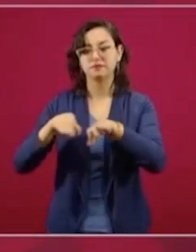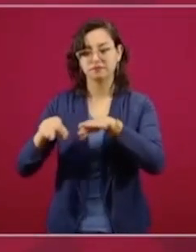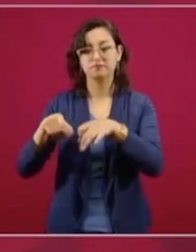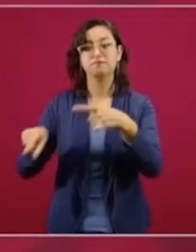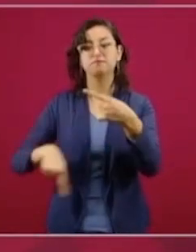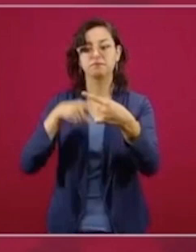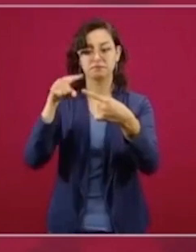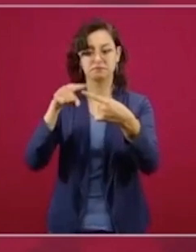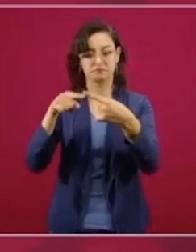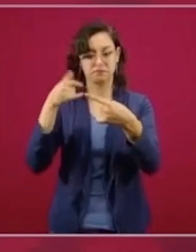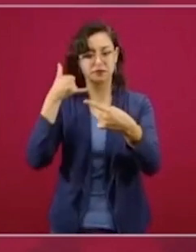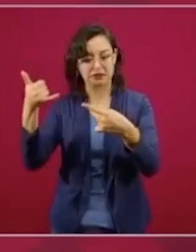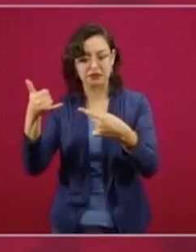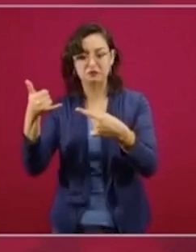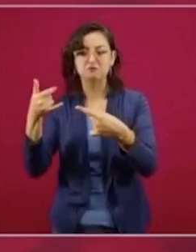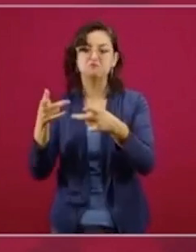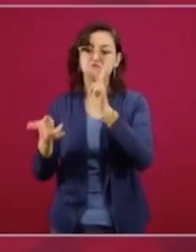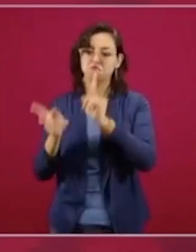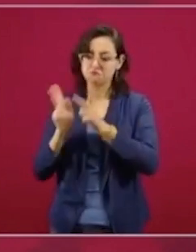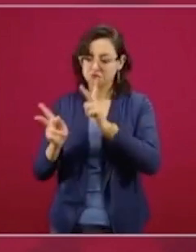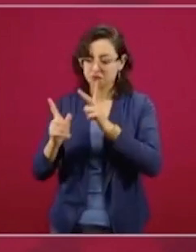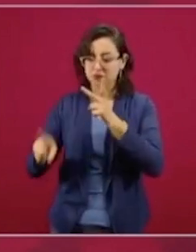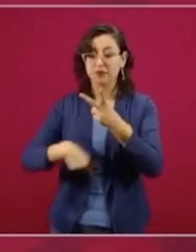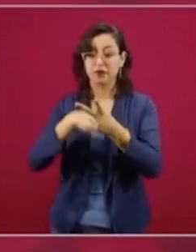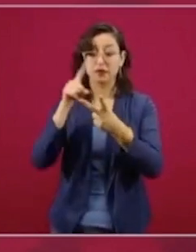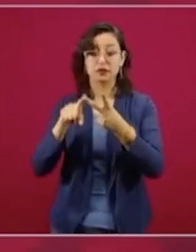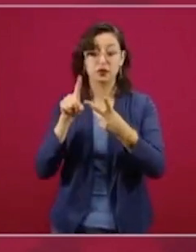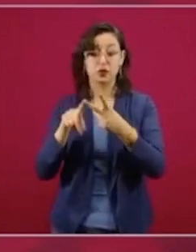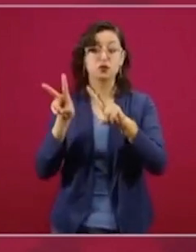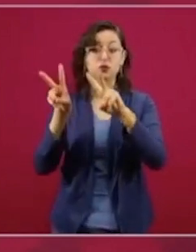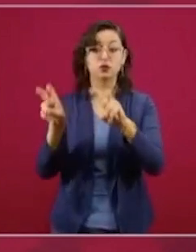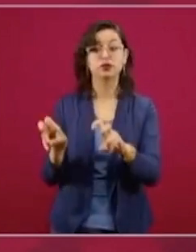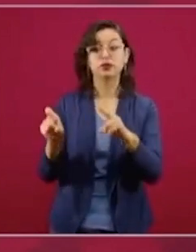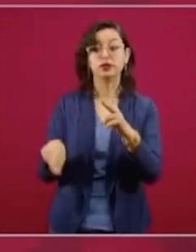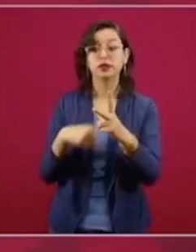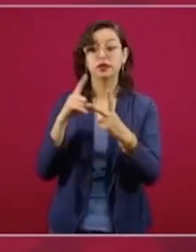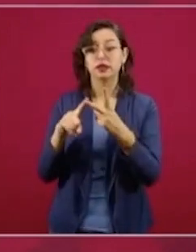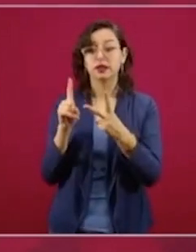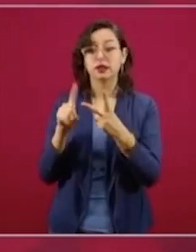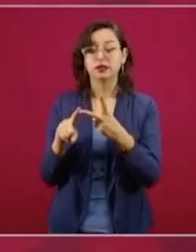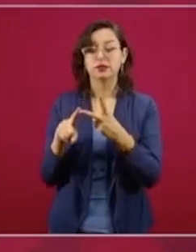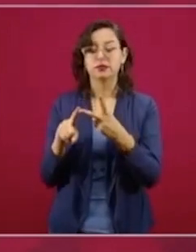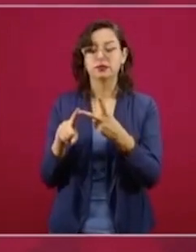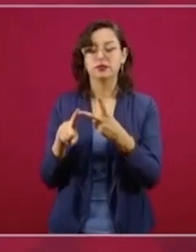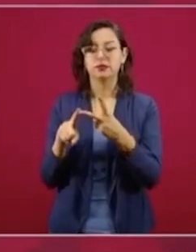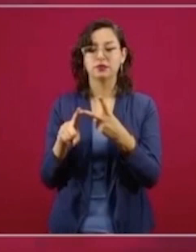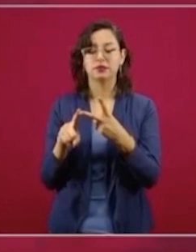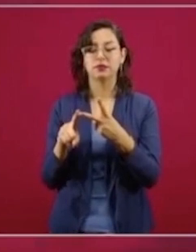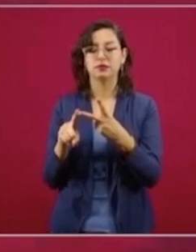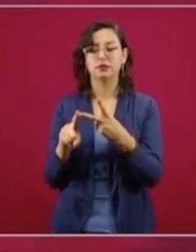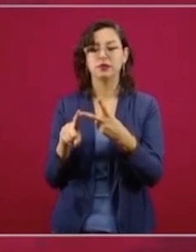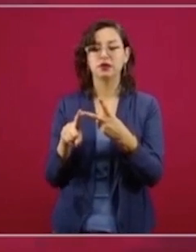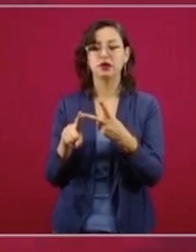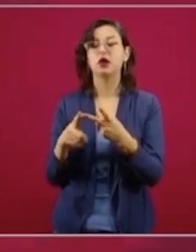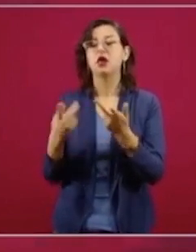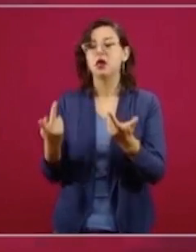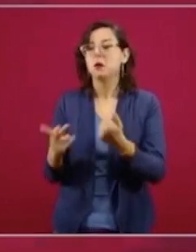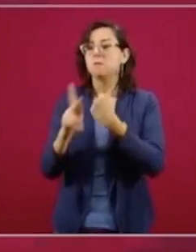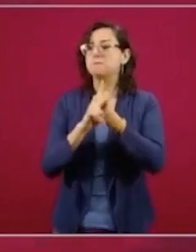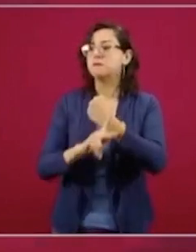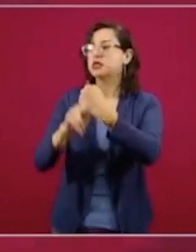ese fue el tema, digamos, principal. El segundo, la coincidencia de la alianza por el multilateralismo